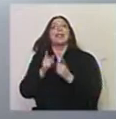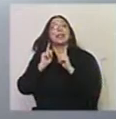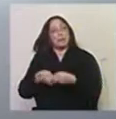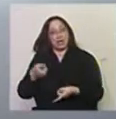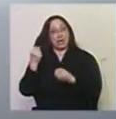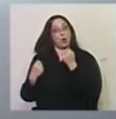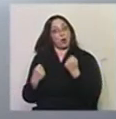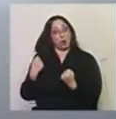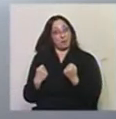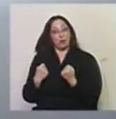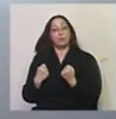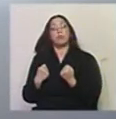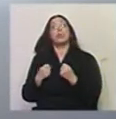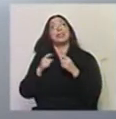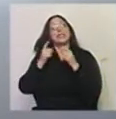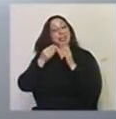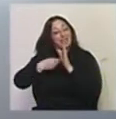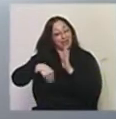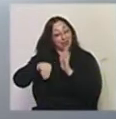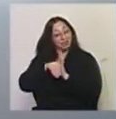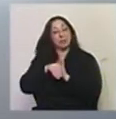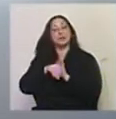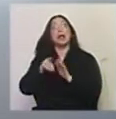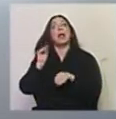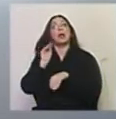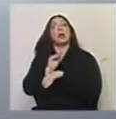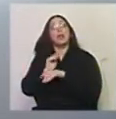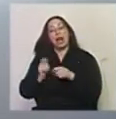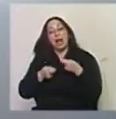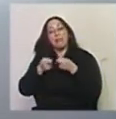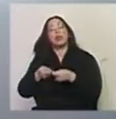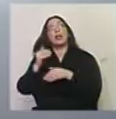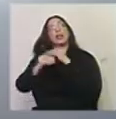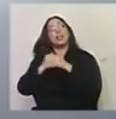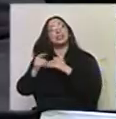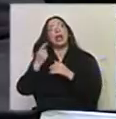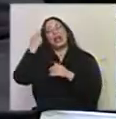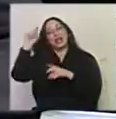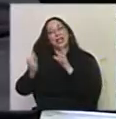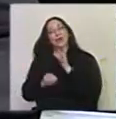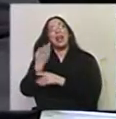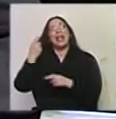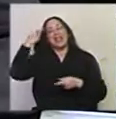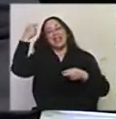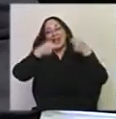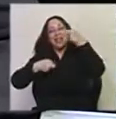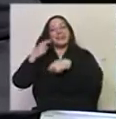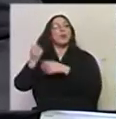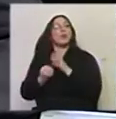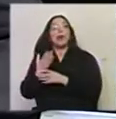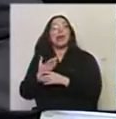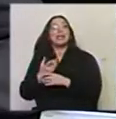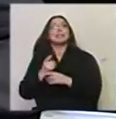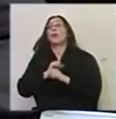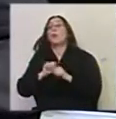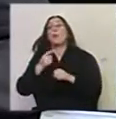y además de esto, porque la cultura aporta al desarrollo la innovación y la creatividad sin lo que hoy no podemos hablar de